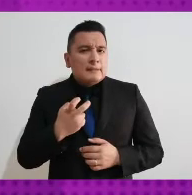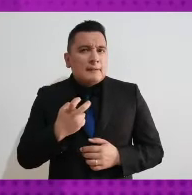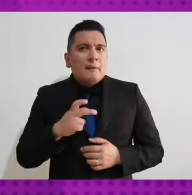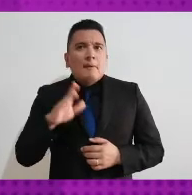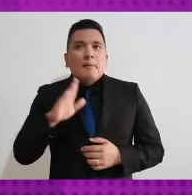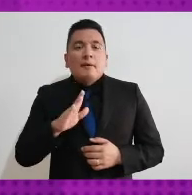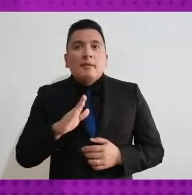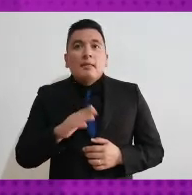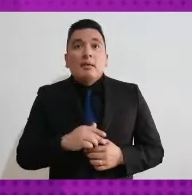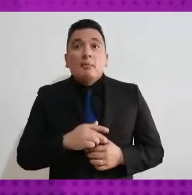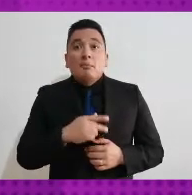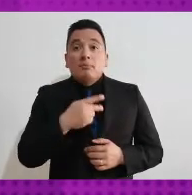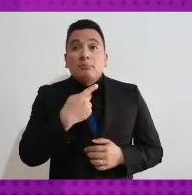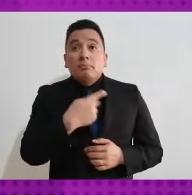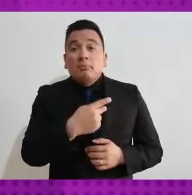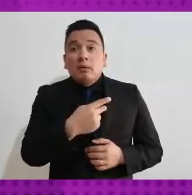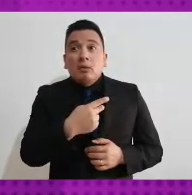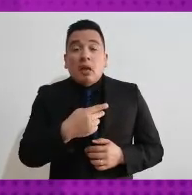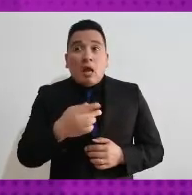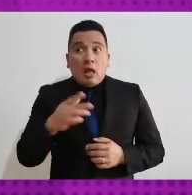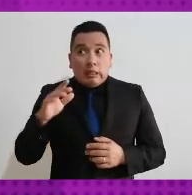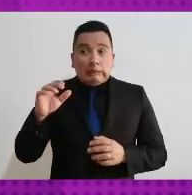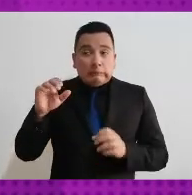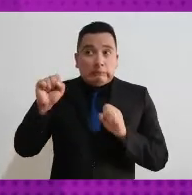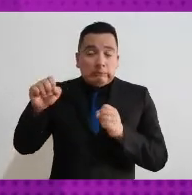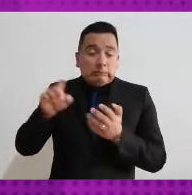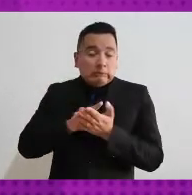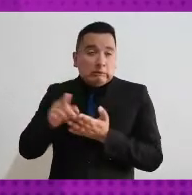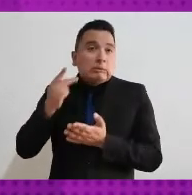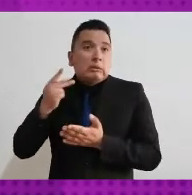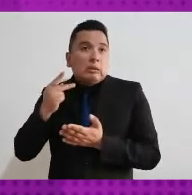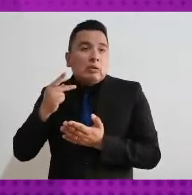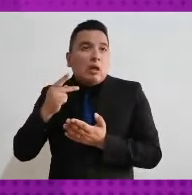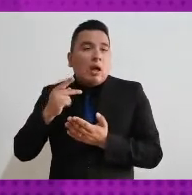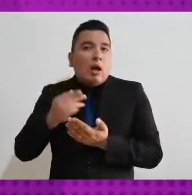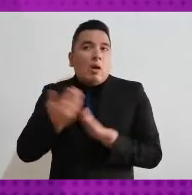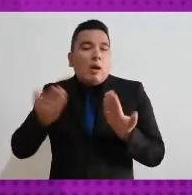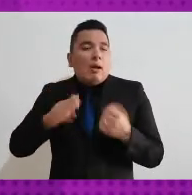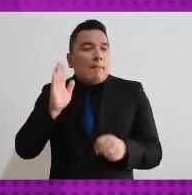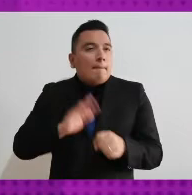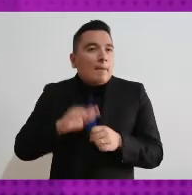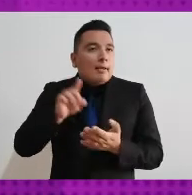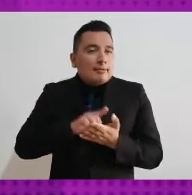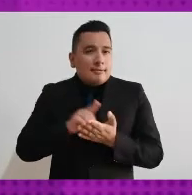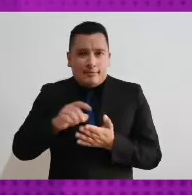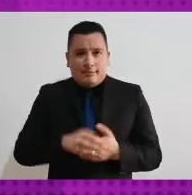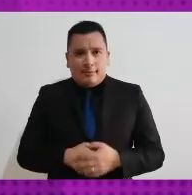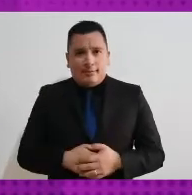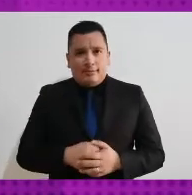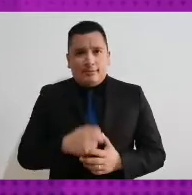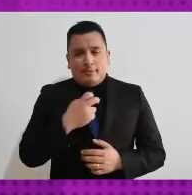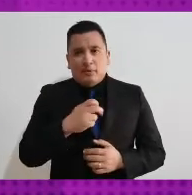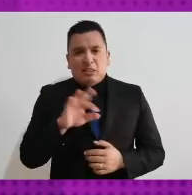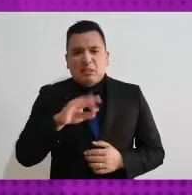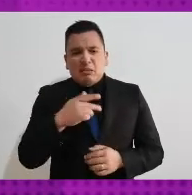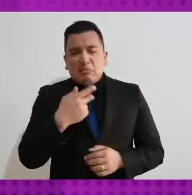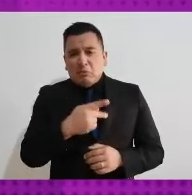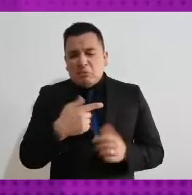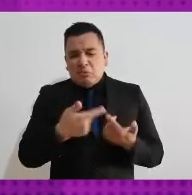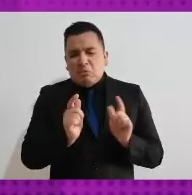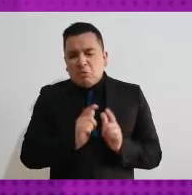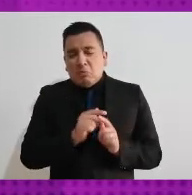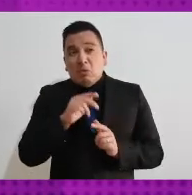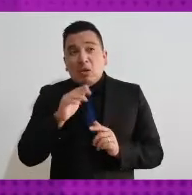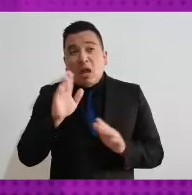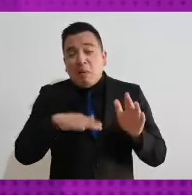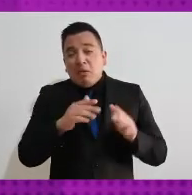acceso para el ejercicio de otros derechos y para que se puedan solventar otras necesidades que tienen estos grupos que muchas